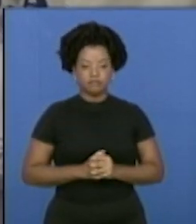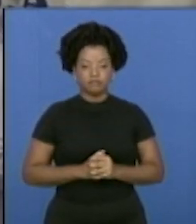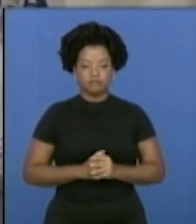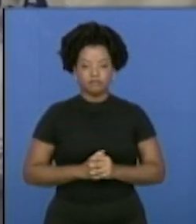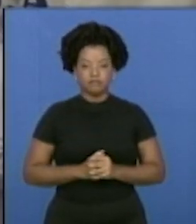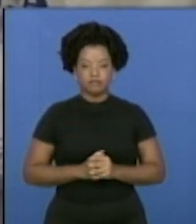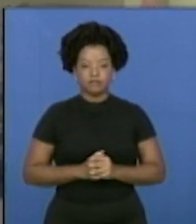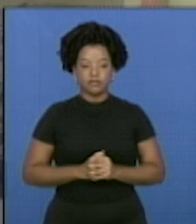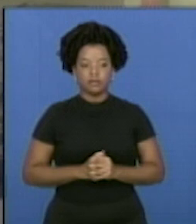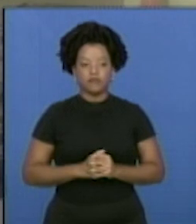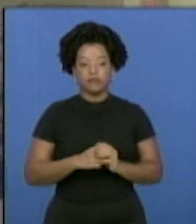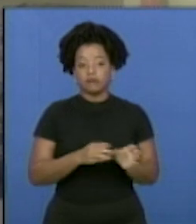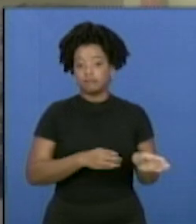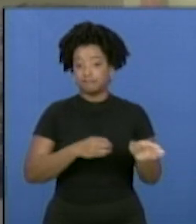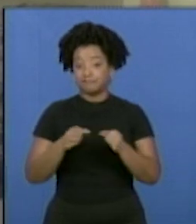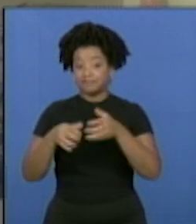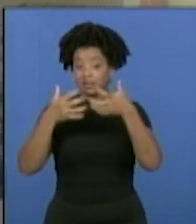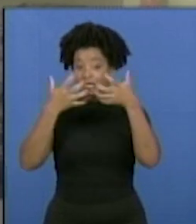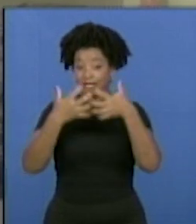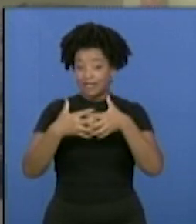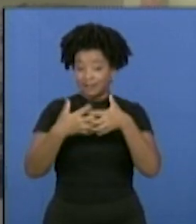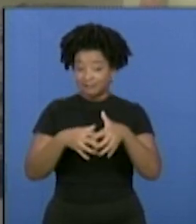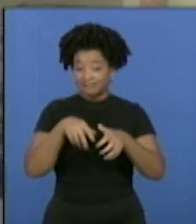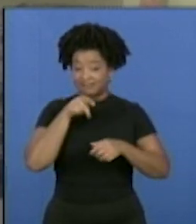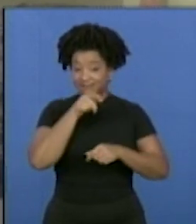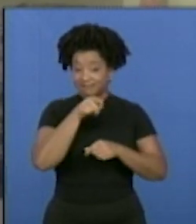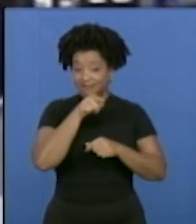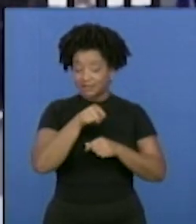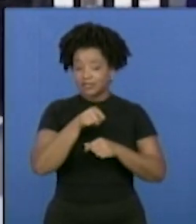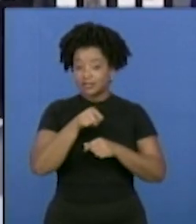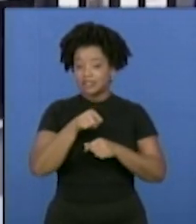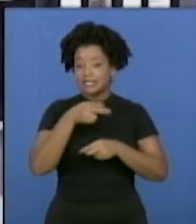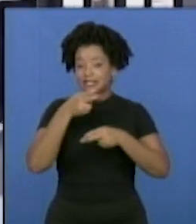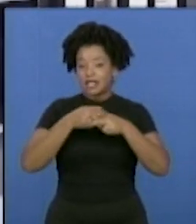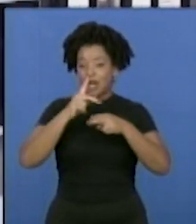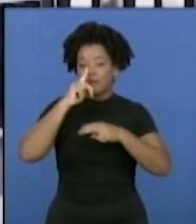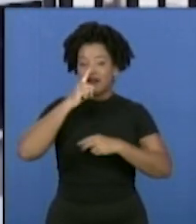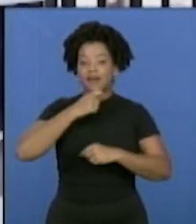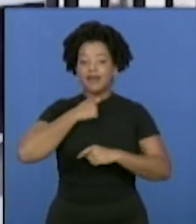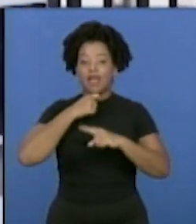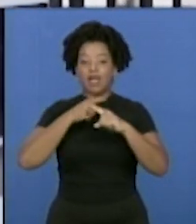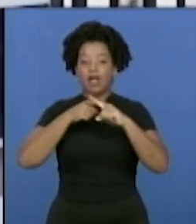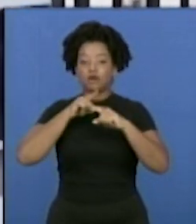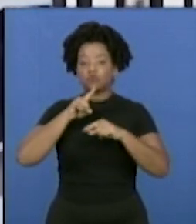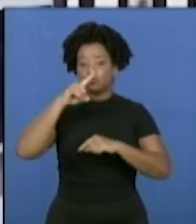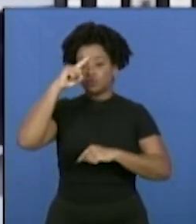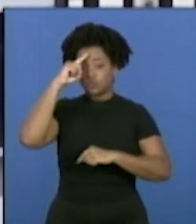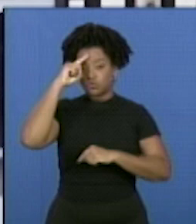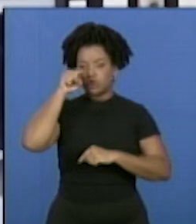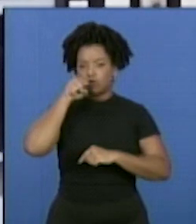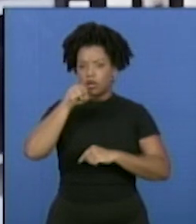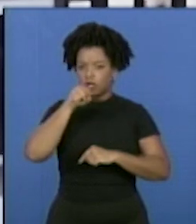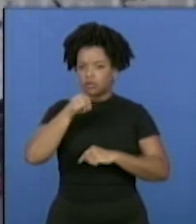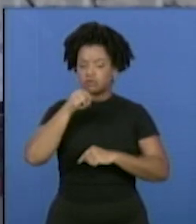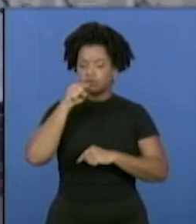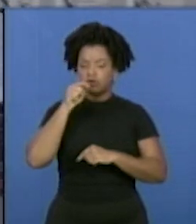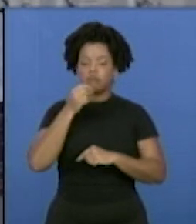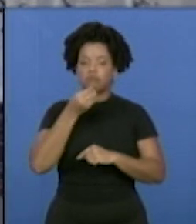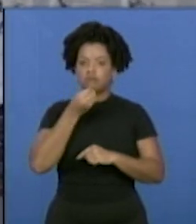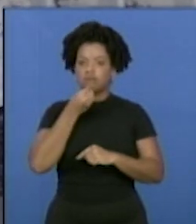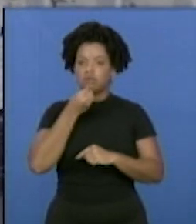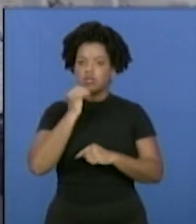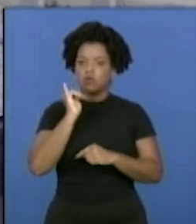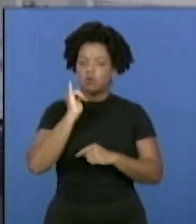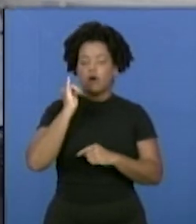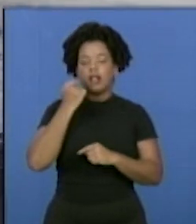la Sociedad Mercantil de la Industria Ligera Industrias Nexus S.A. tiene altas expectativas en esta cita expositiva y comercial.